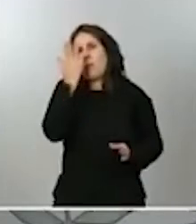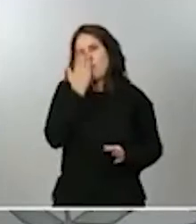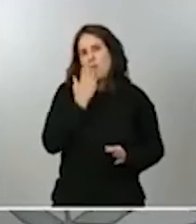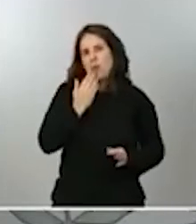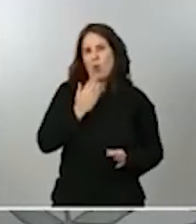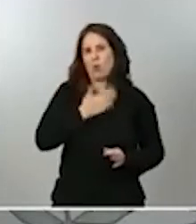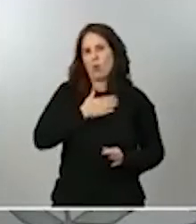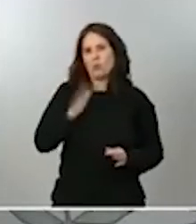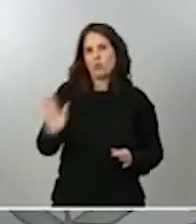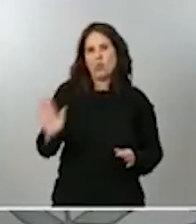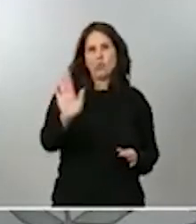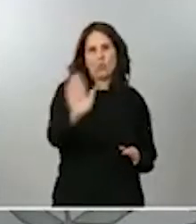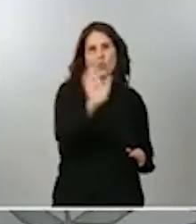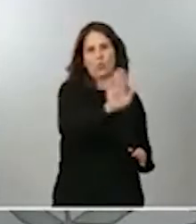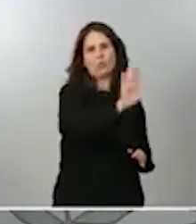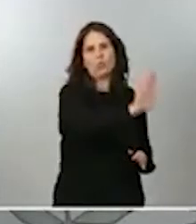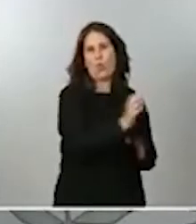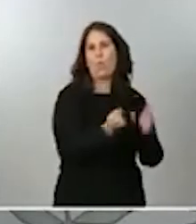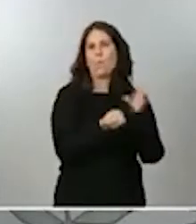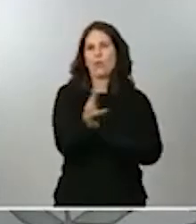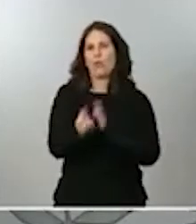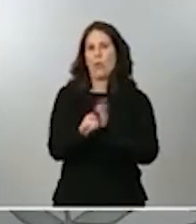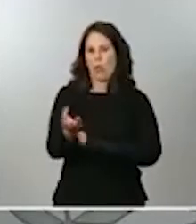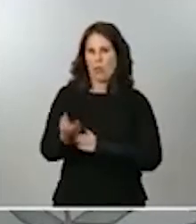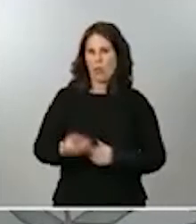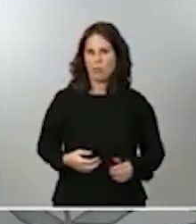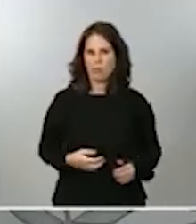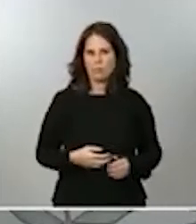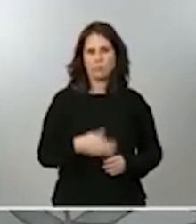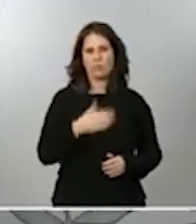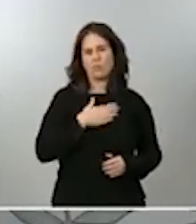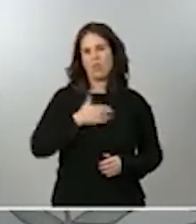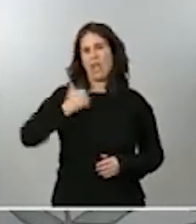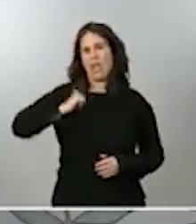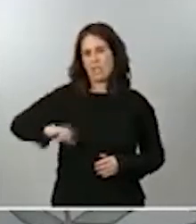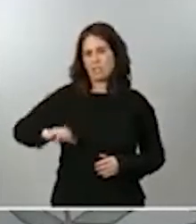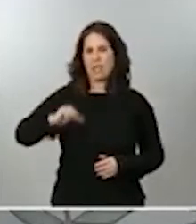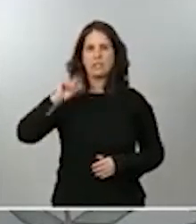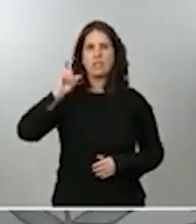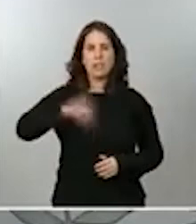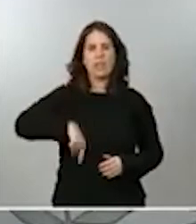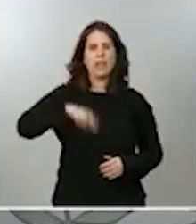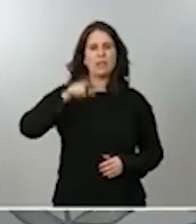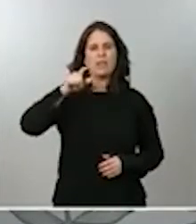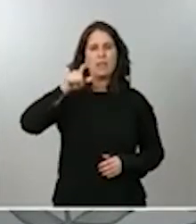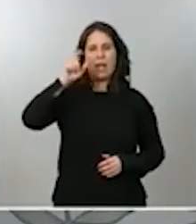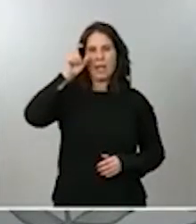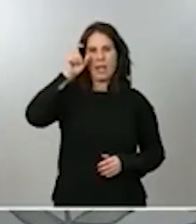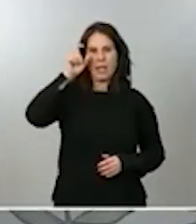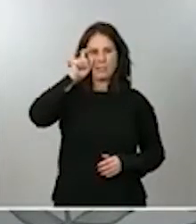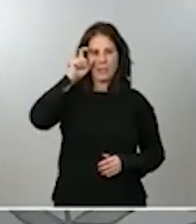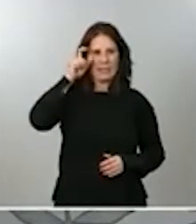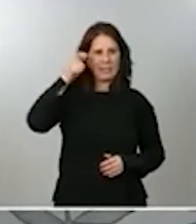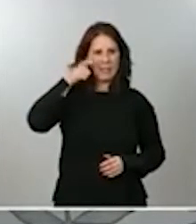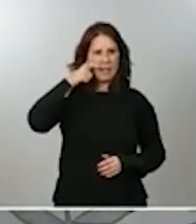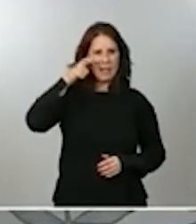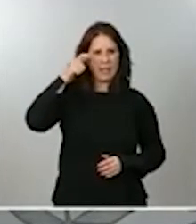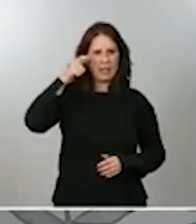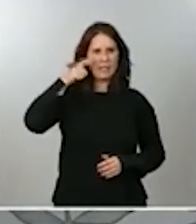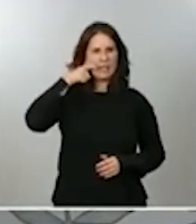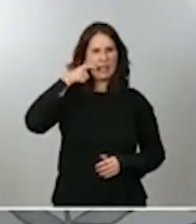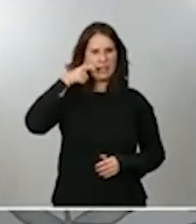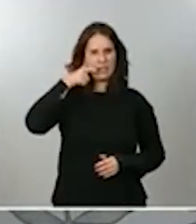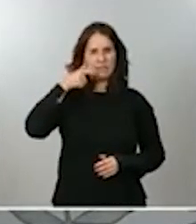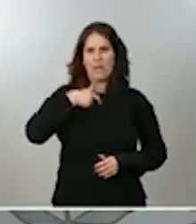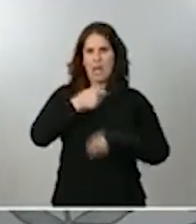portavoces, tanto la señora Lastra como el señor Echenique, quienes puedan contestar sobre esa inquietud, puesto que el texto